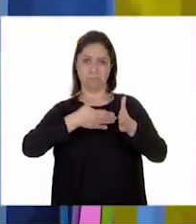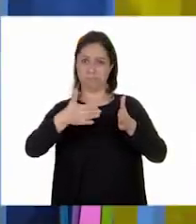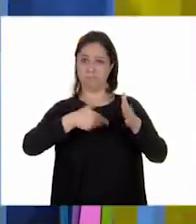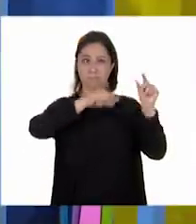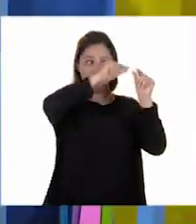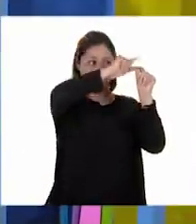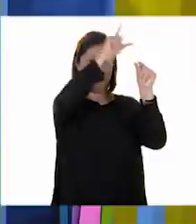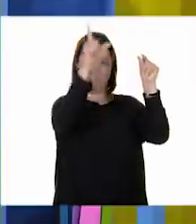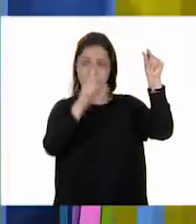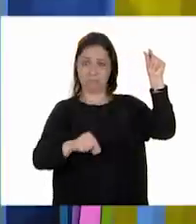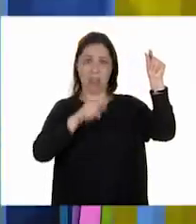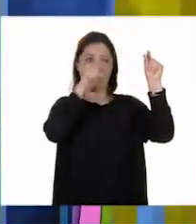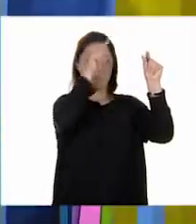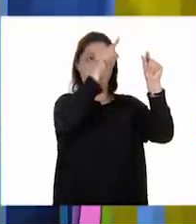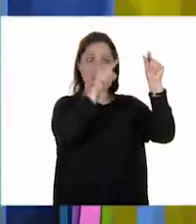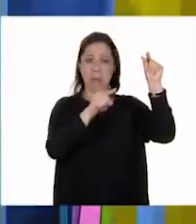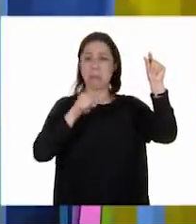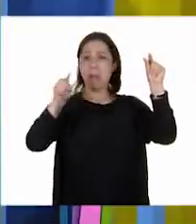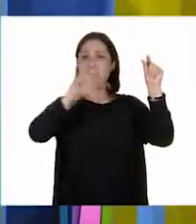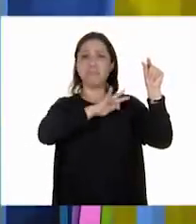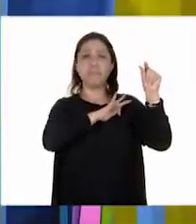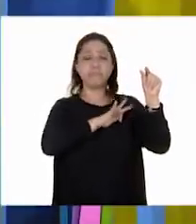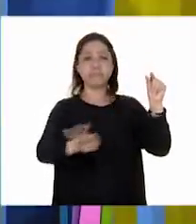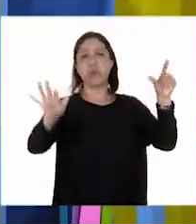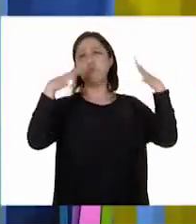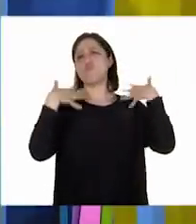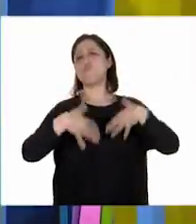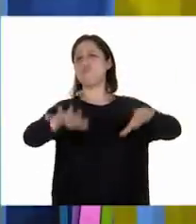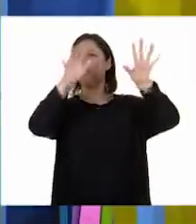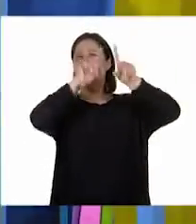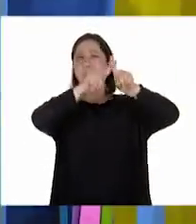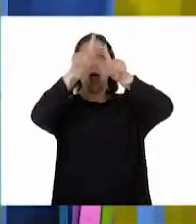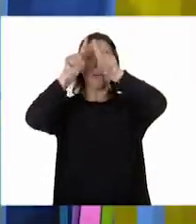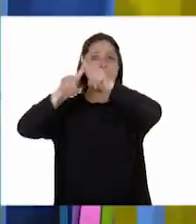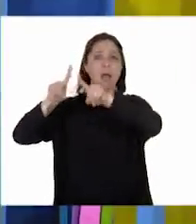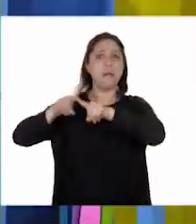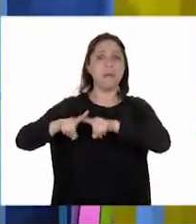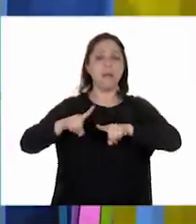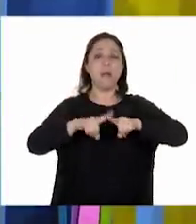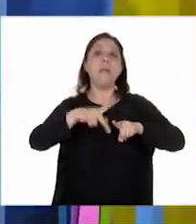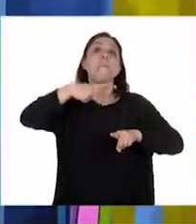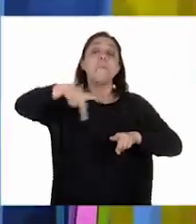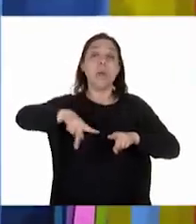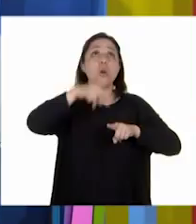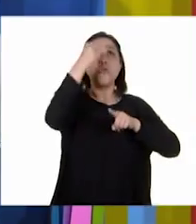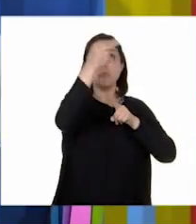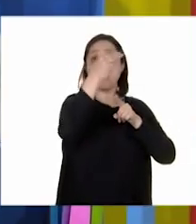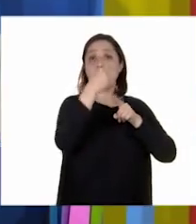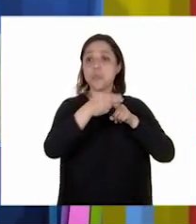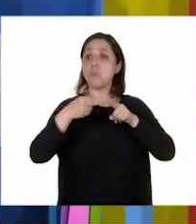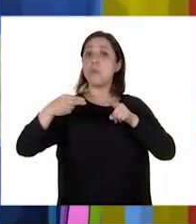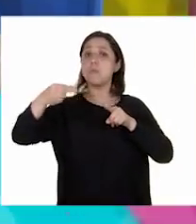de la República Mexicana. Tienen una gran variedad, pero se les conoce con el mismo nombre.